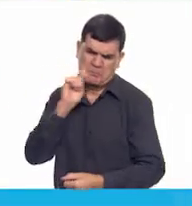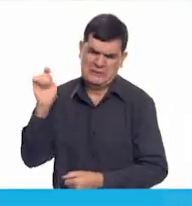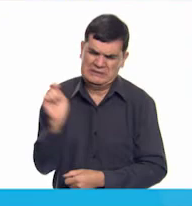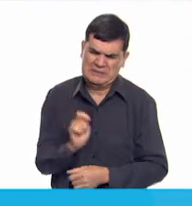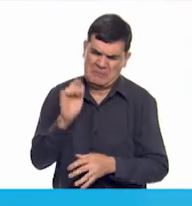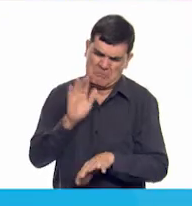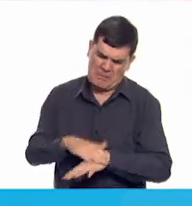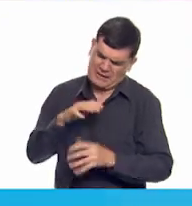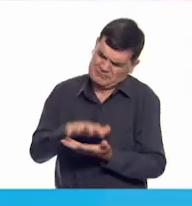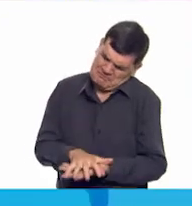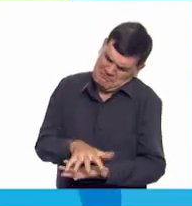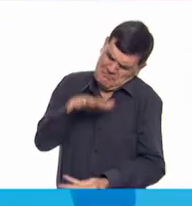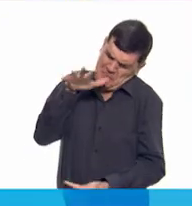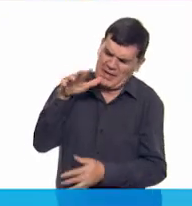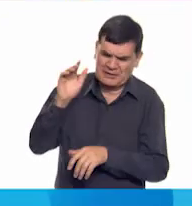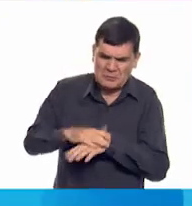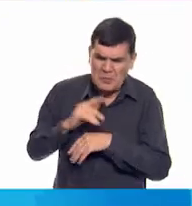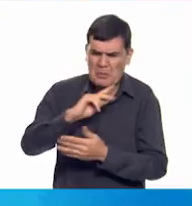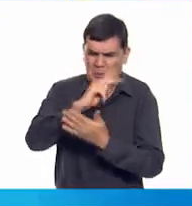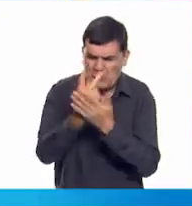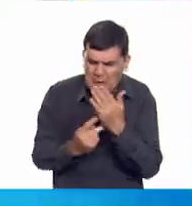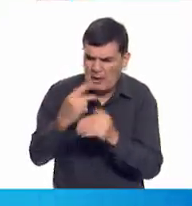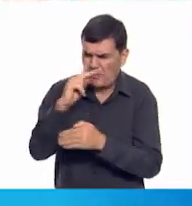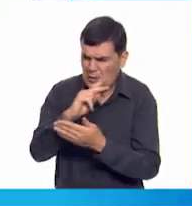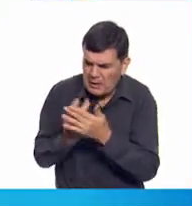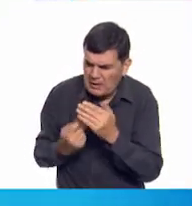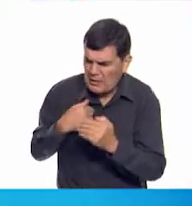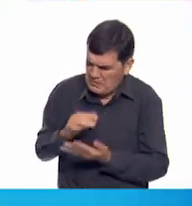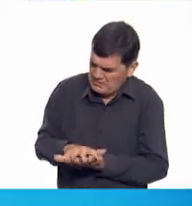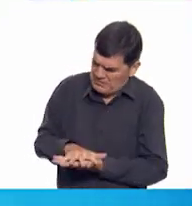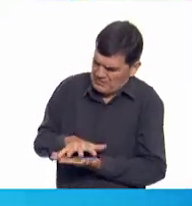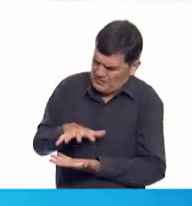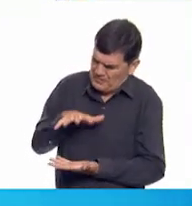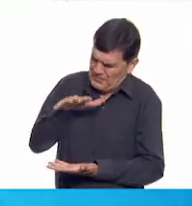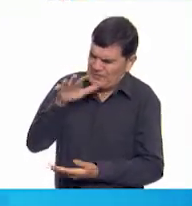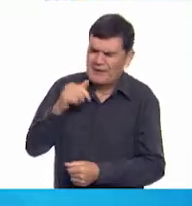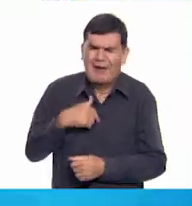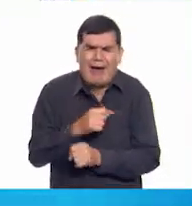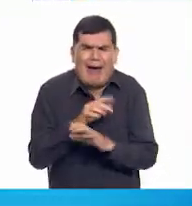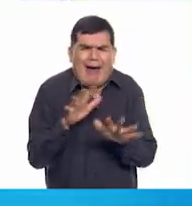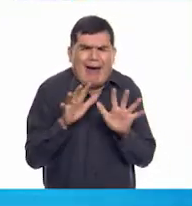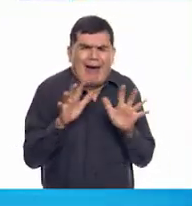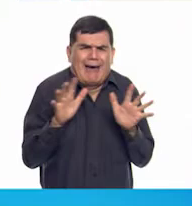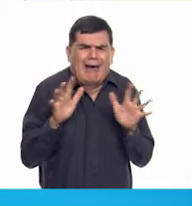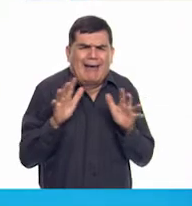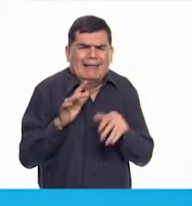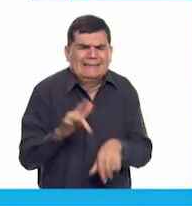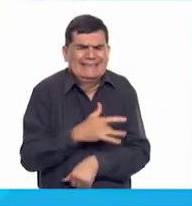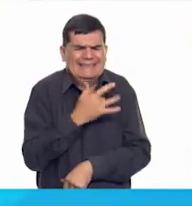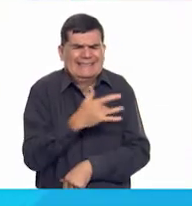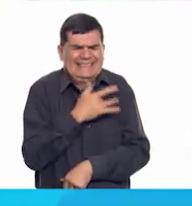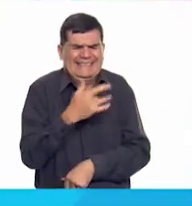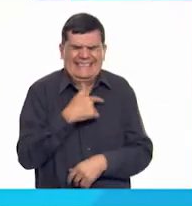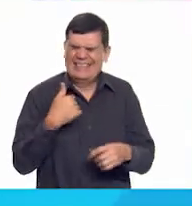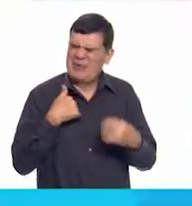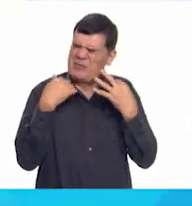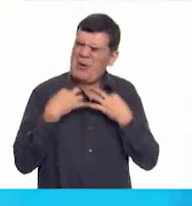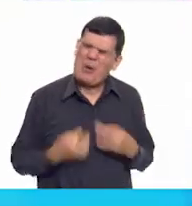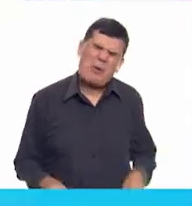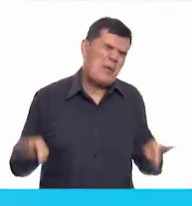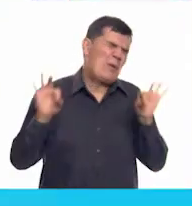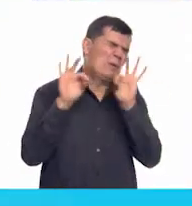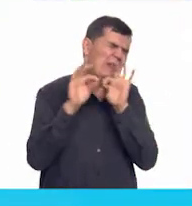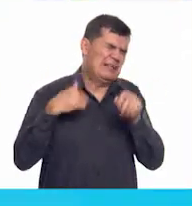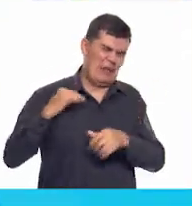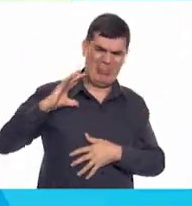crecido en cada programa. ¡Ay! Me hace sentir importante y hasta